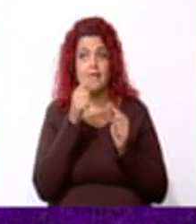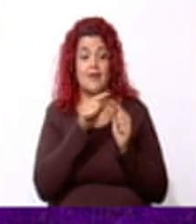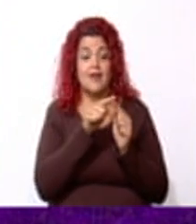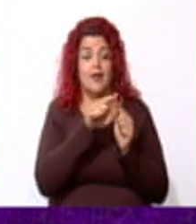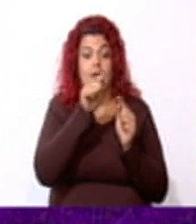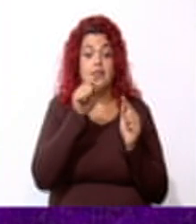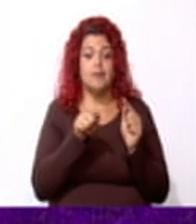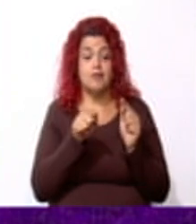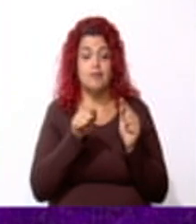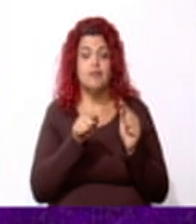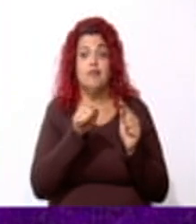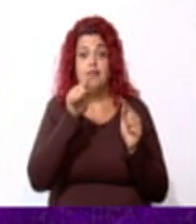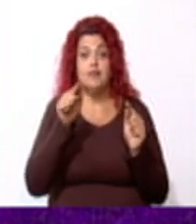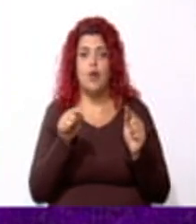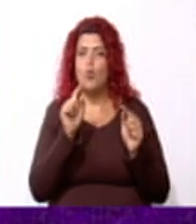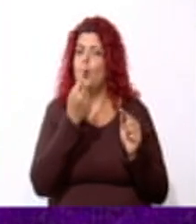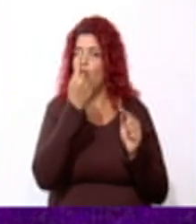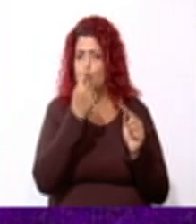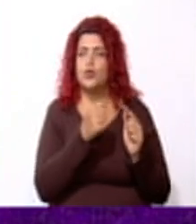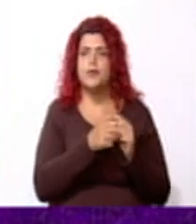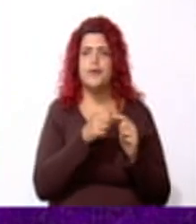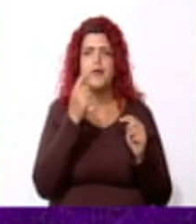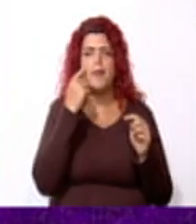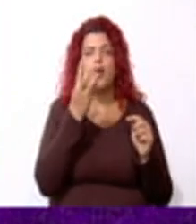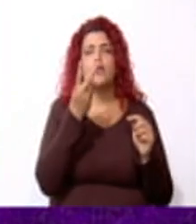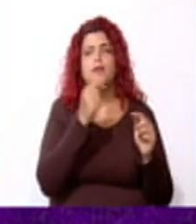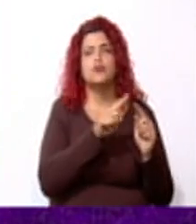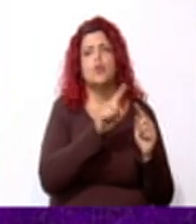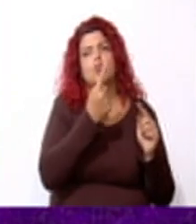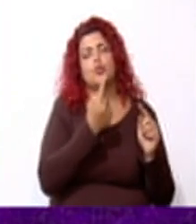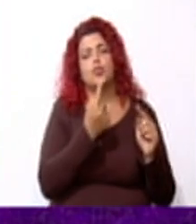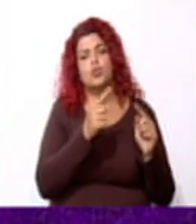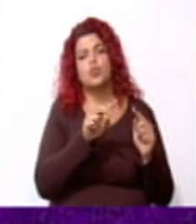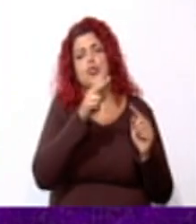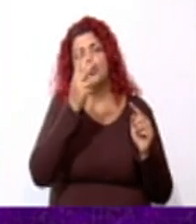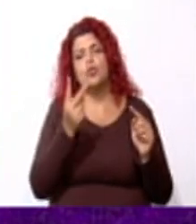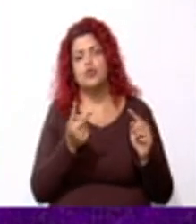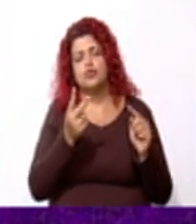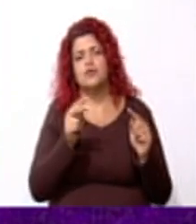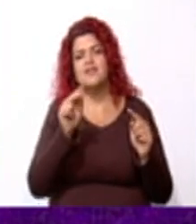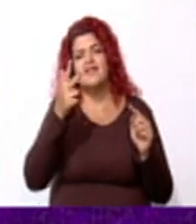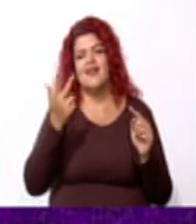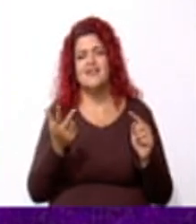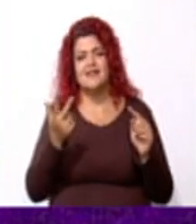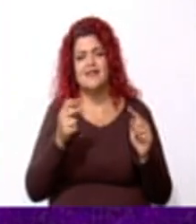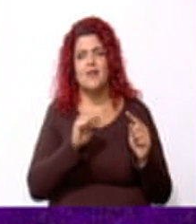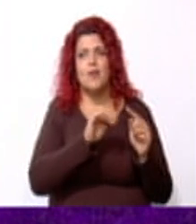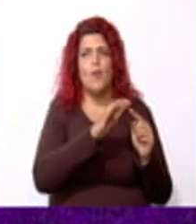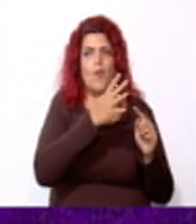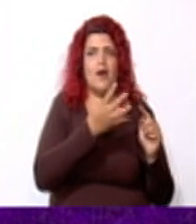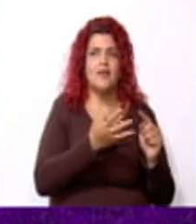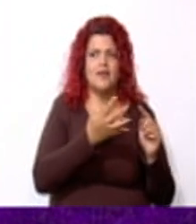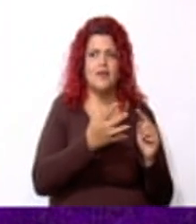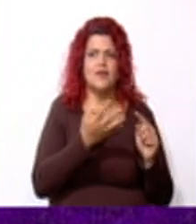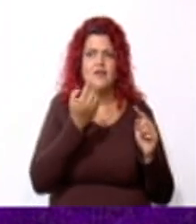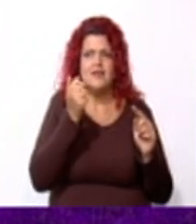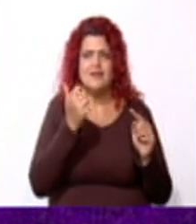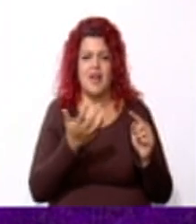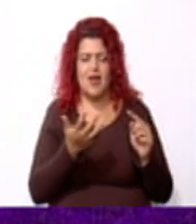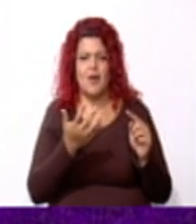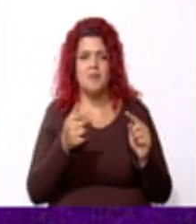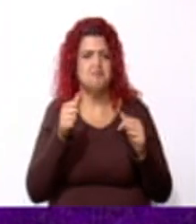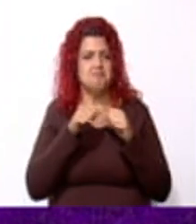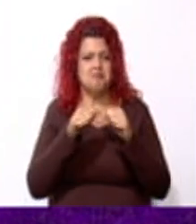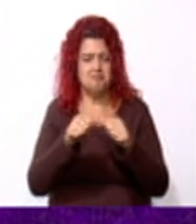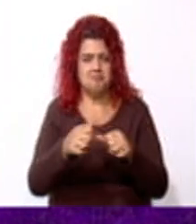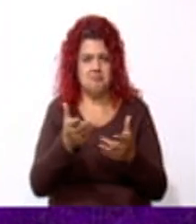brincamos es uno. Entonces, vamos contando. Uno, dos, tres, cuatro. Sigan ustedes en casita.